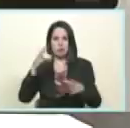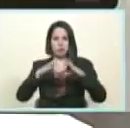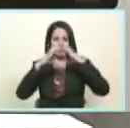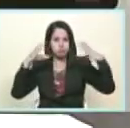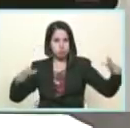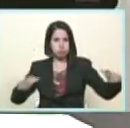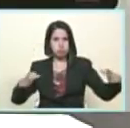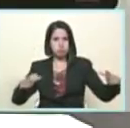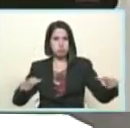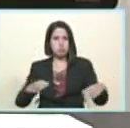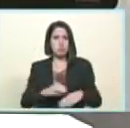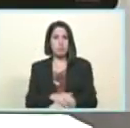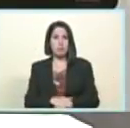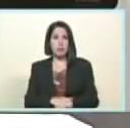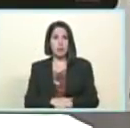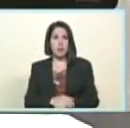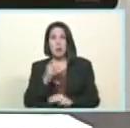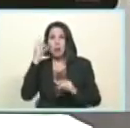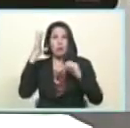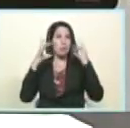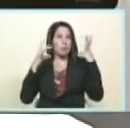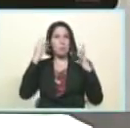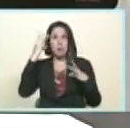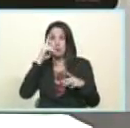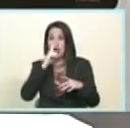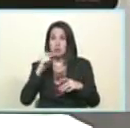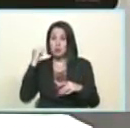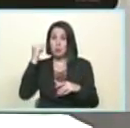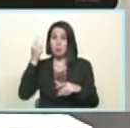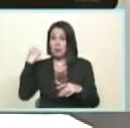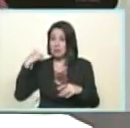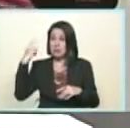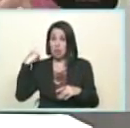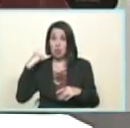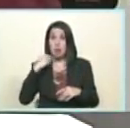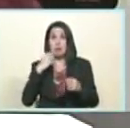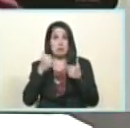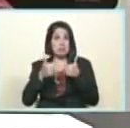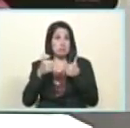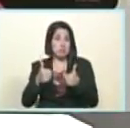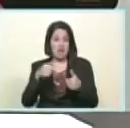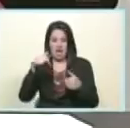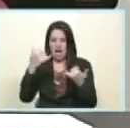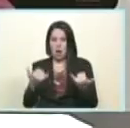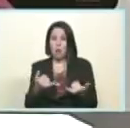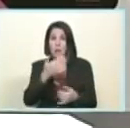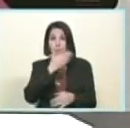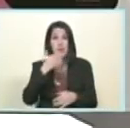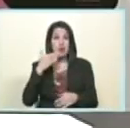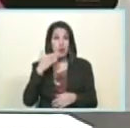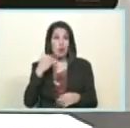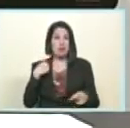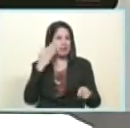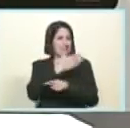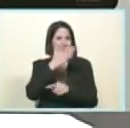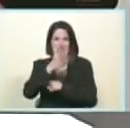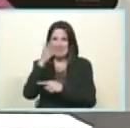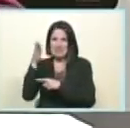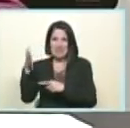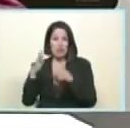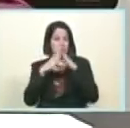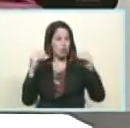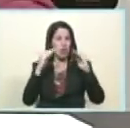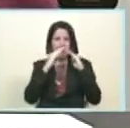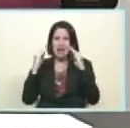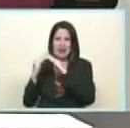el pernil fue un invento del año pasado y salió bastante bien ahora va a ser mejor porque va a llegar a todos los hogares